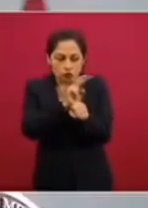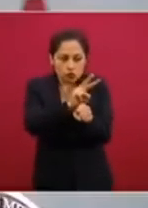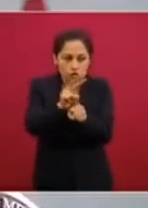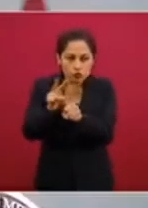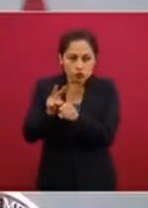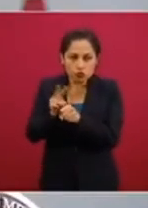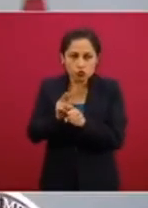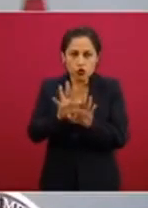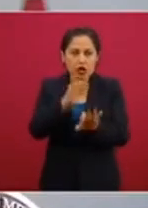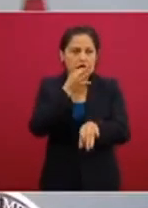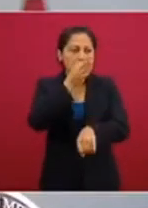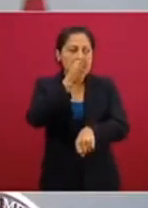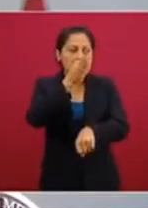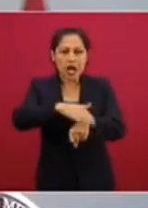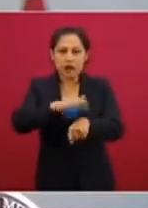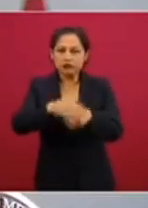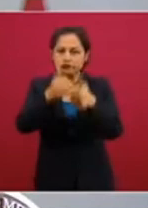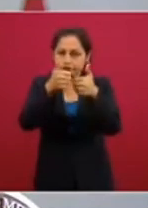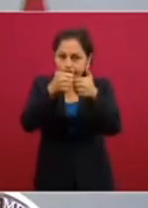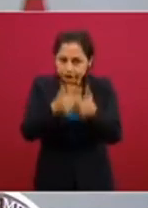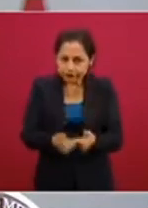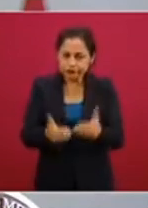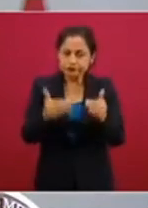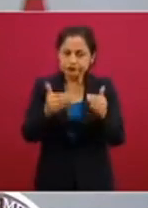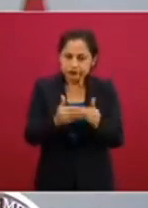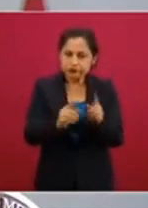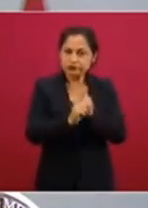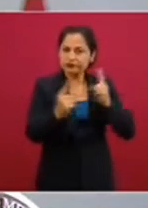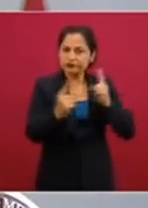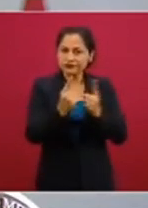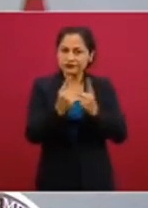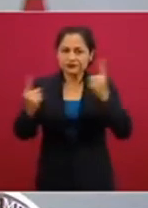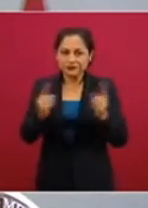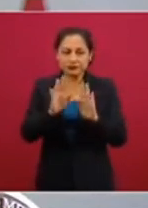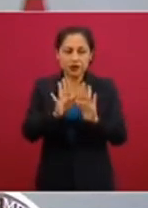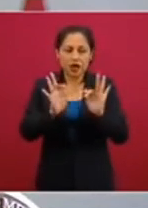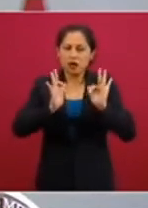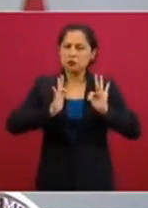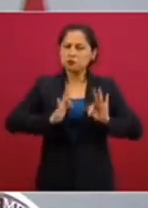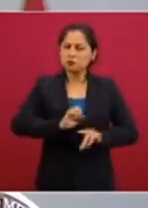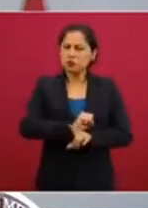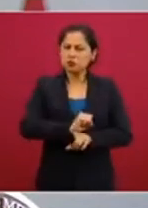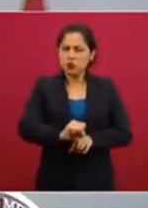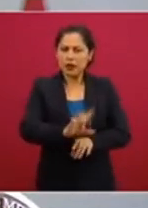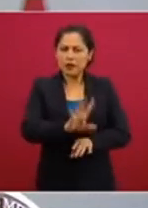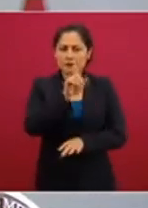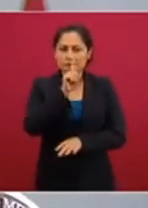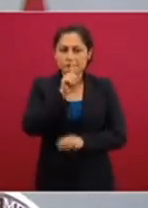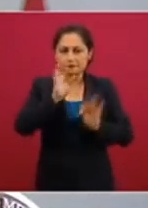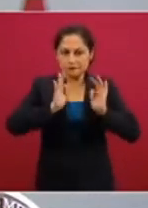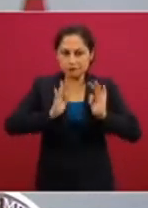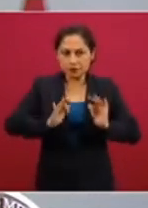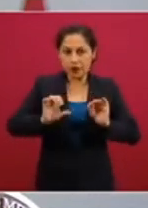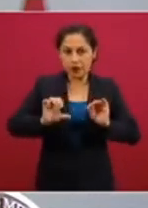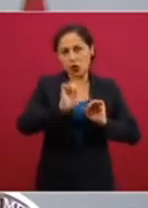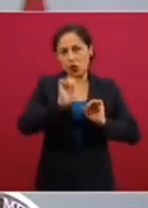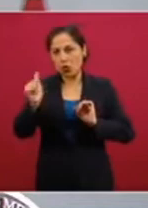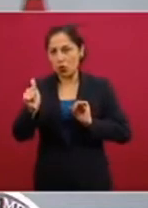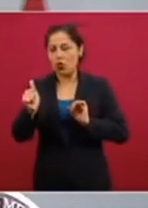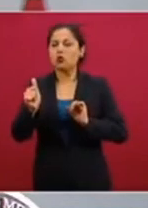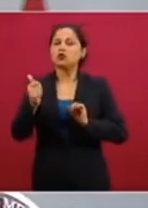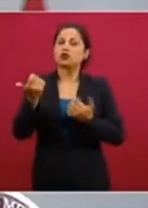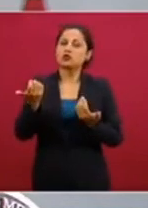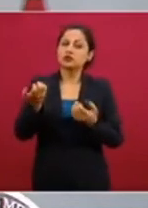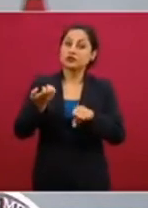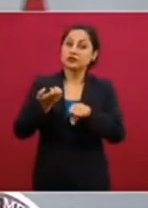contención y no tener que aplicar medidas más extremas de reducción de la movilidad, como sí debe